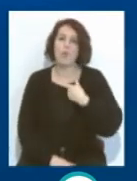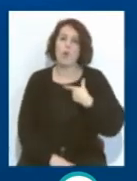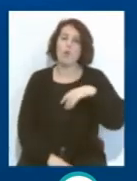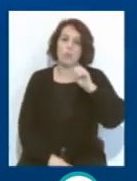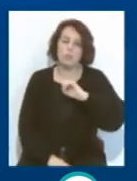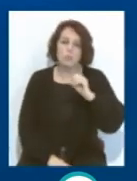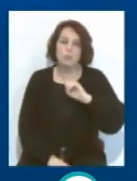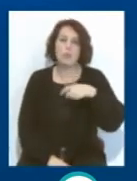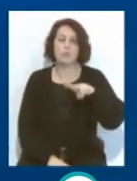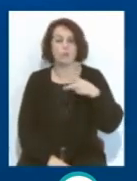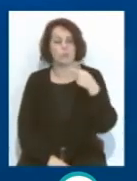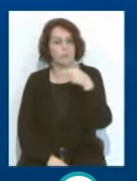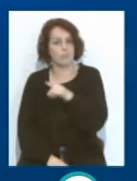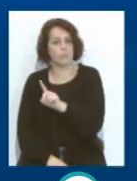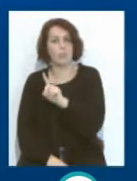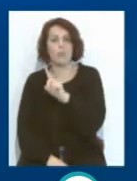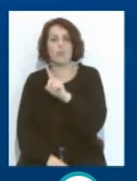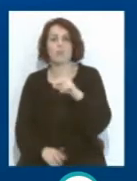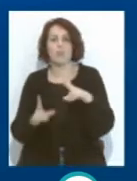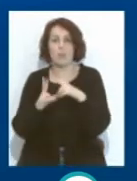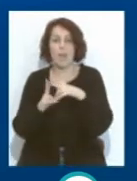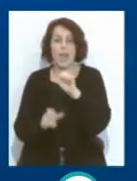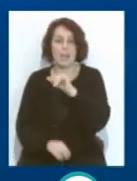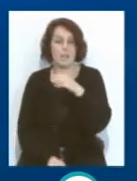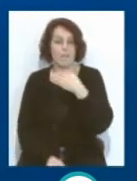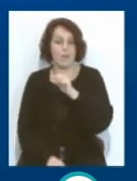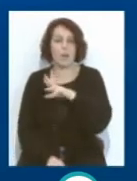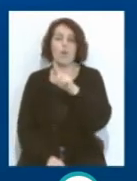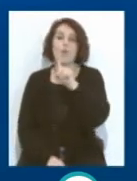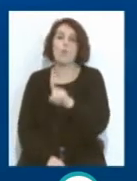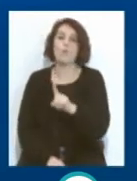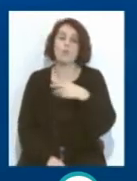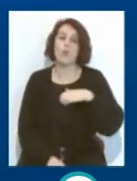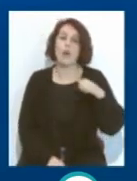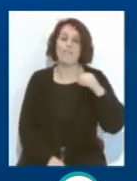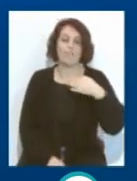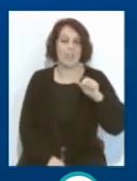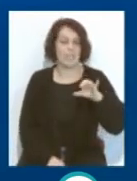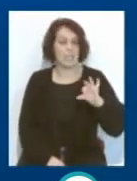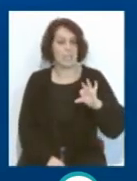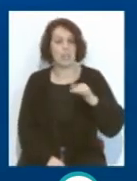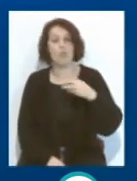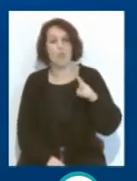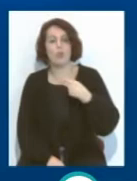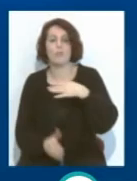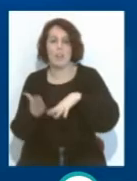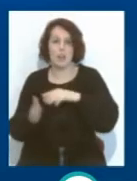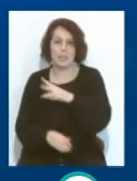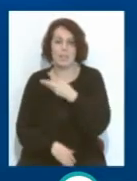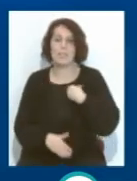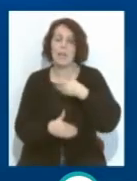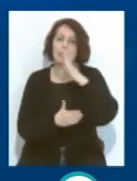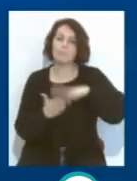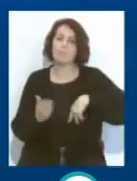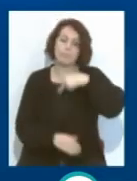Osasuna 2, Sociedad Deportiva Eibar 1. Real Betis 2, Fútbol Club Barcelona 3. Y Atlético de